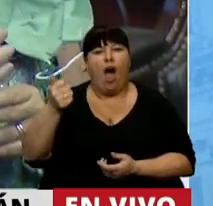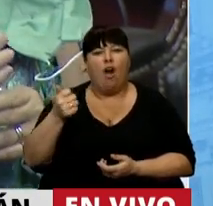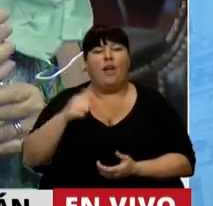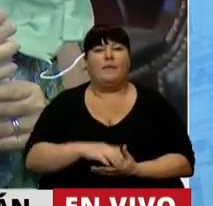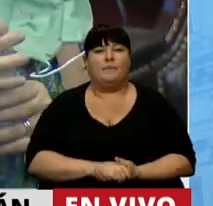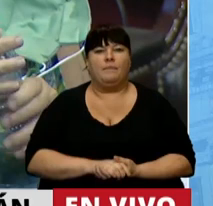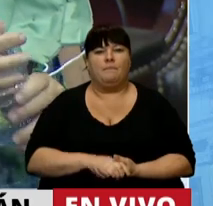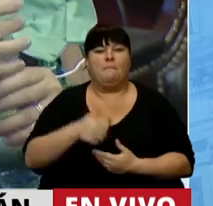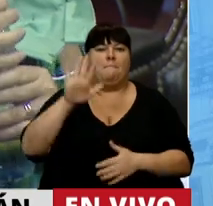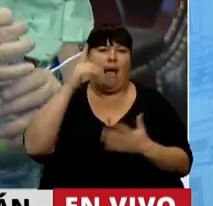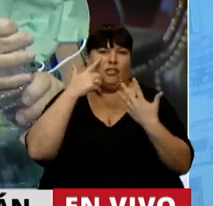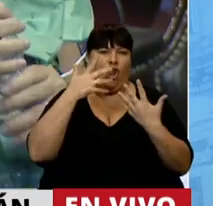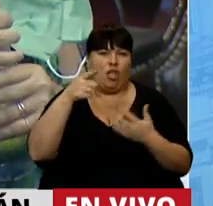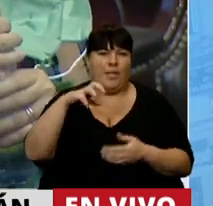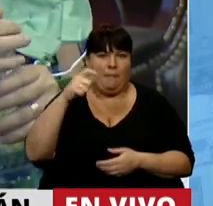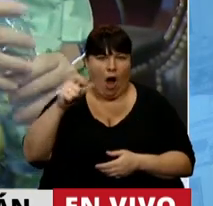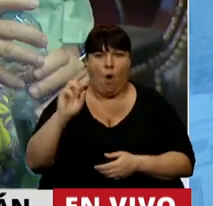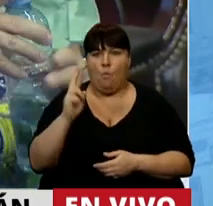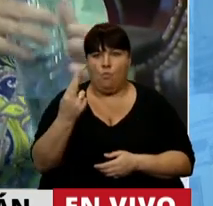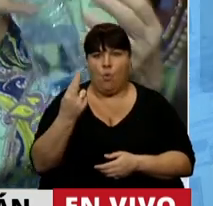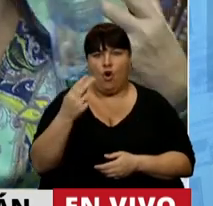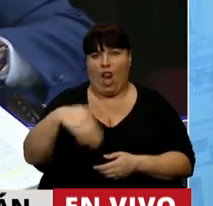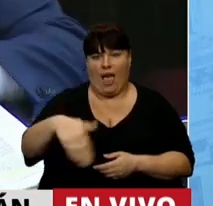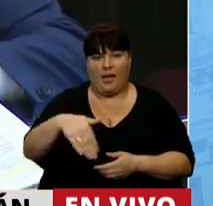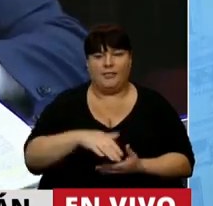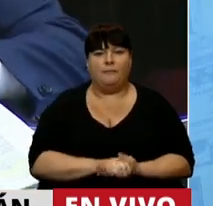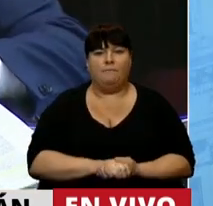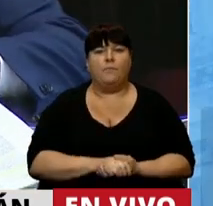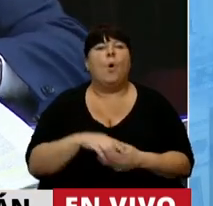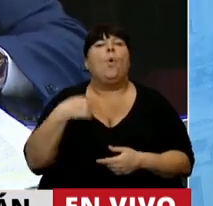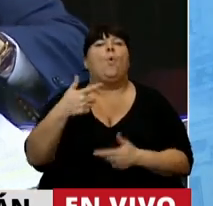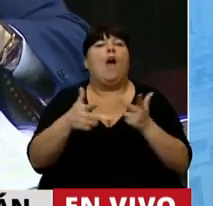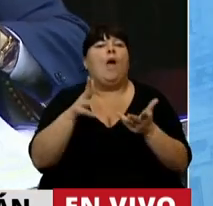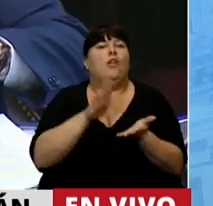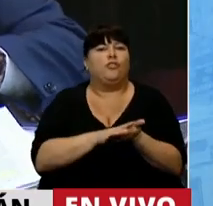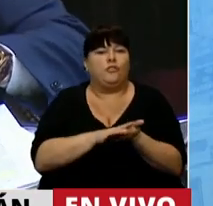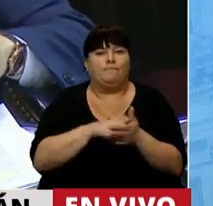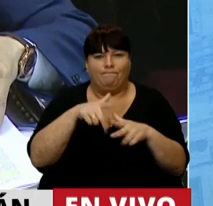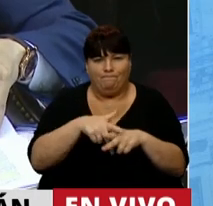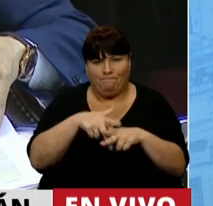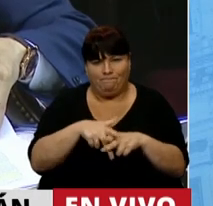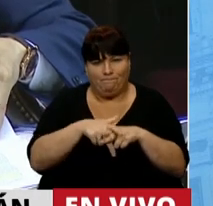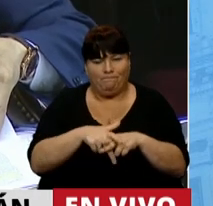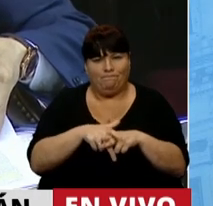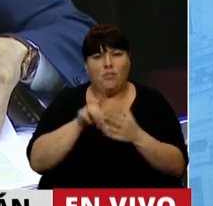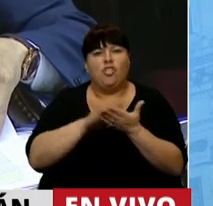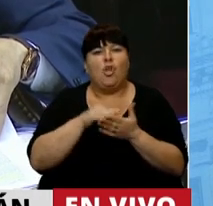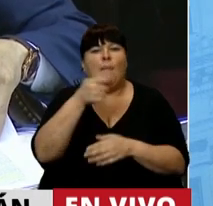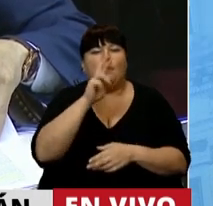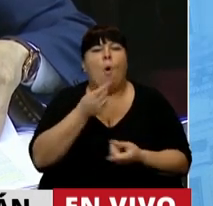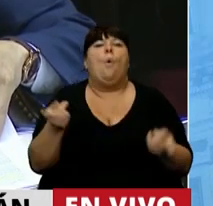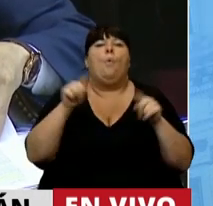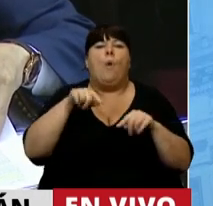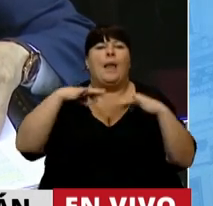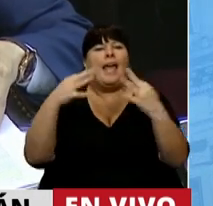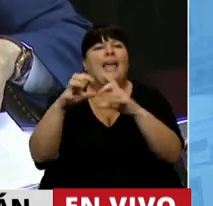Tacacho, la más conocida que murió en la vereda. ¿Cuándo vamos a hablar del tema de femicidio? ¿Cuándo vamos a